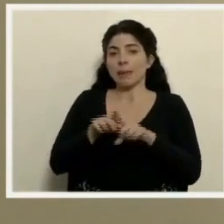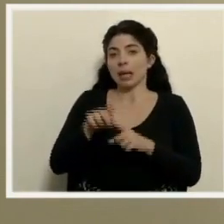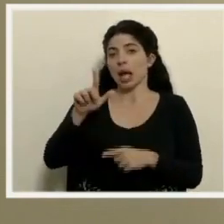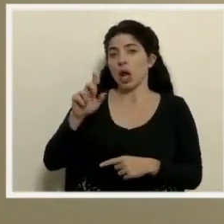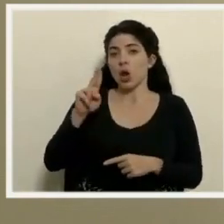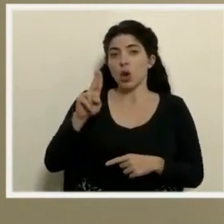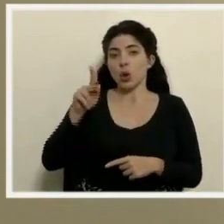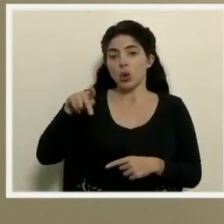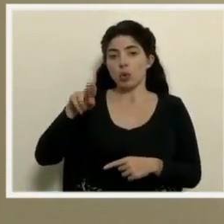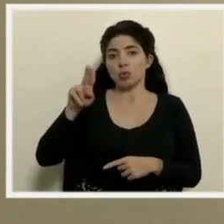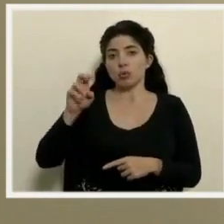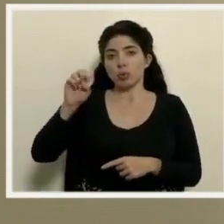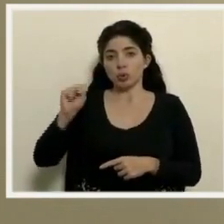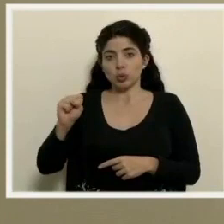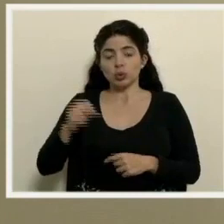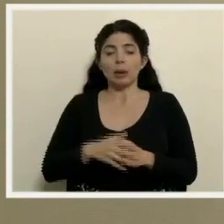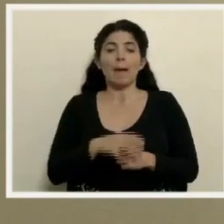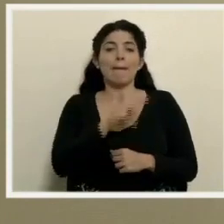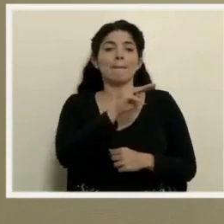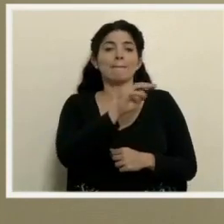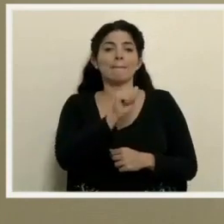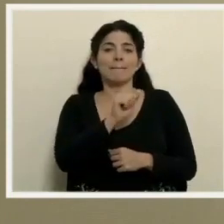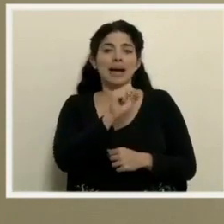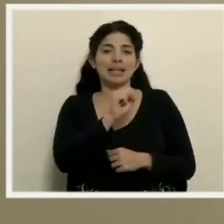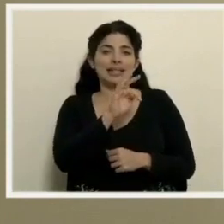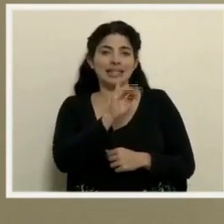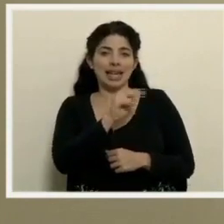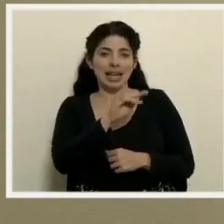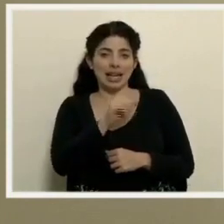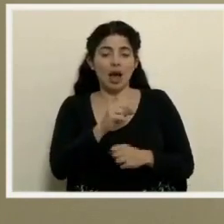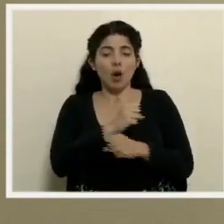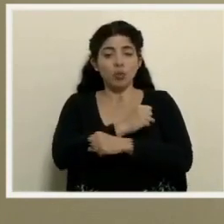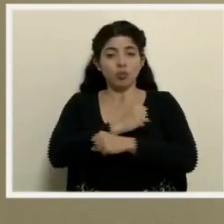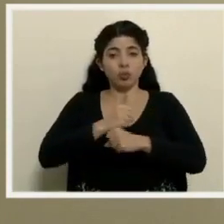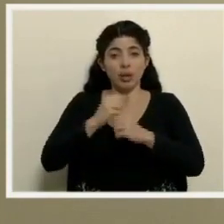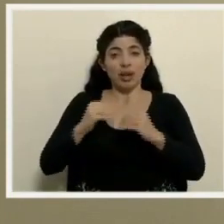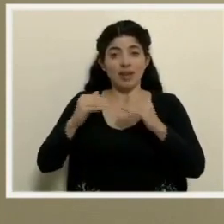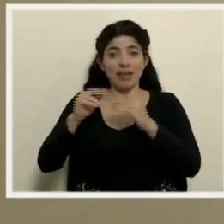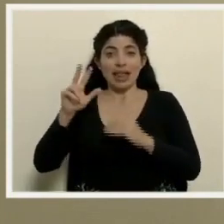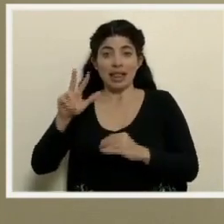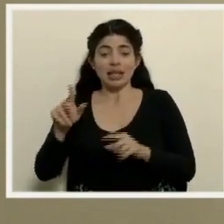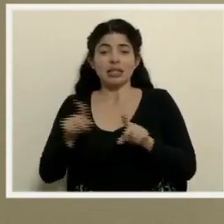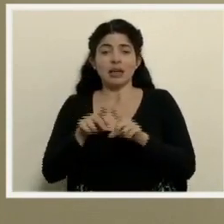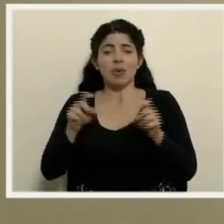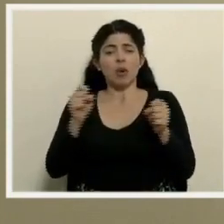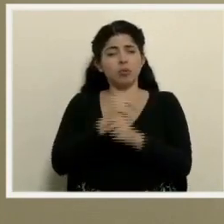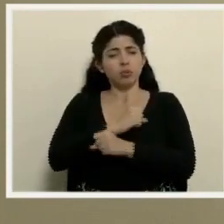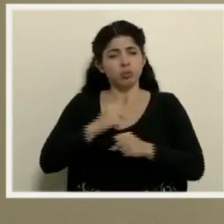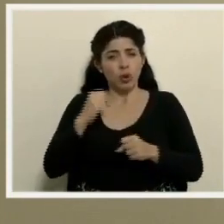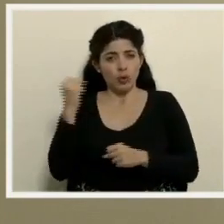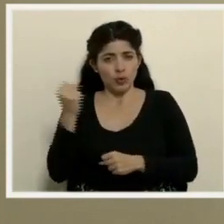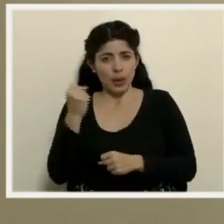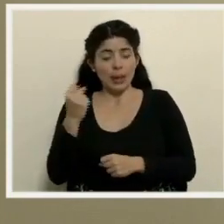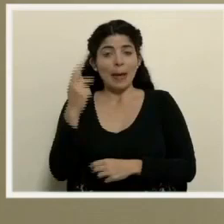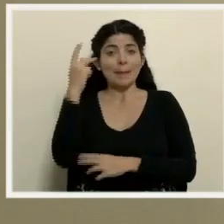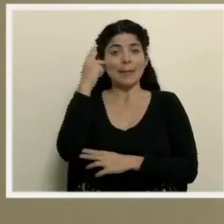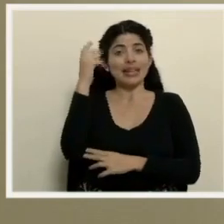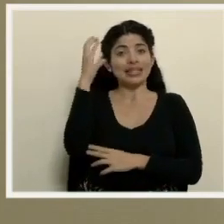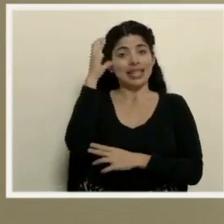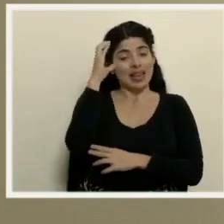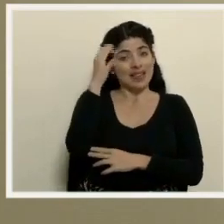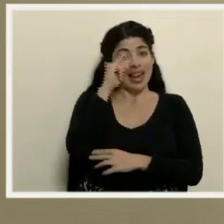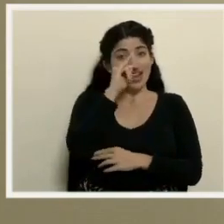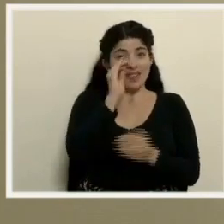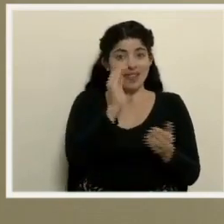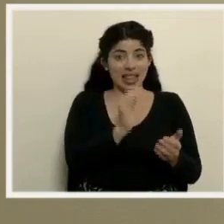eritematoso sistémico, meastemia gravis, obesidad grado 3 y también la obesidad mórbida, la parálisis cerebral infantil,